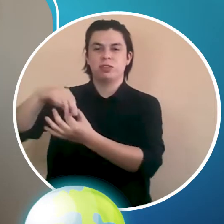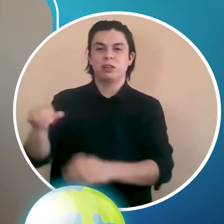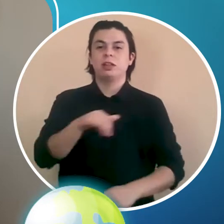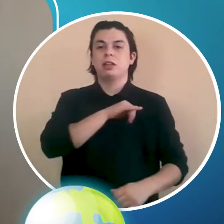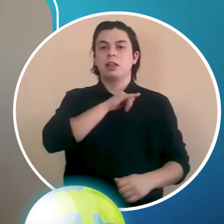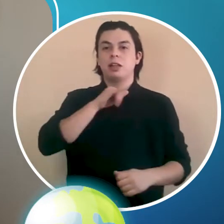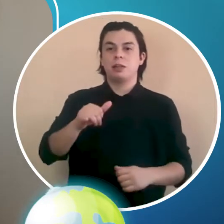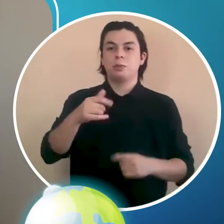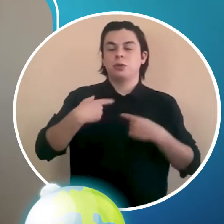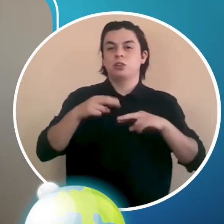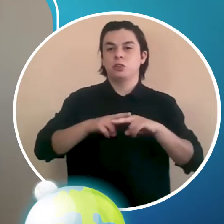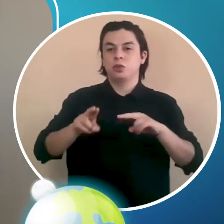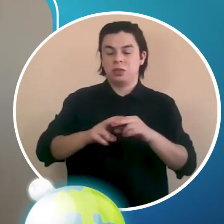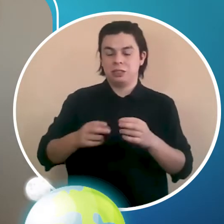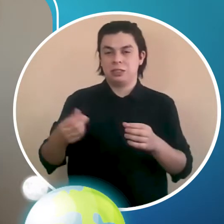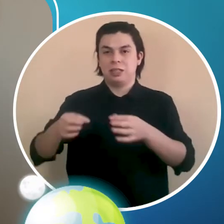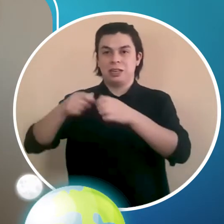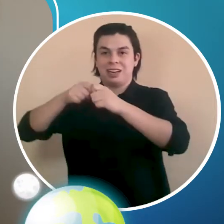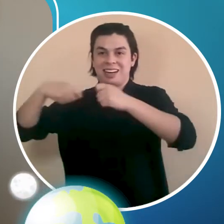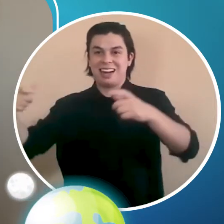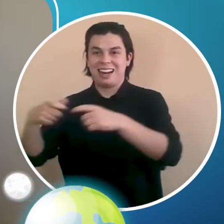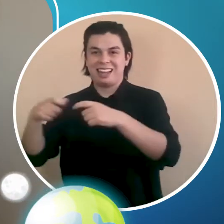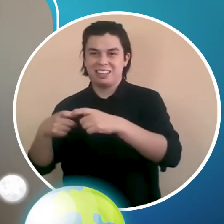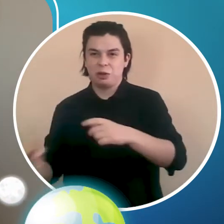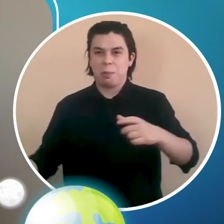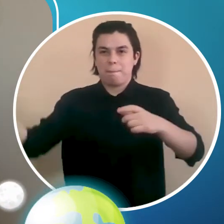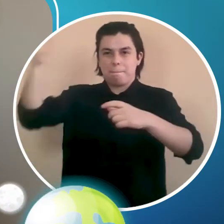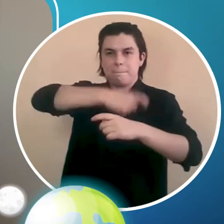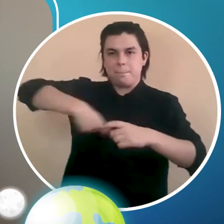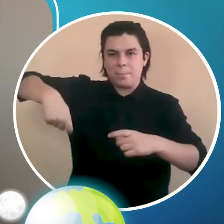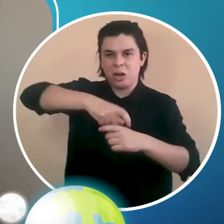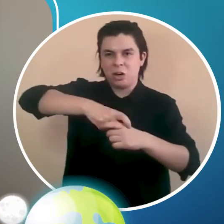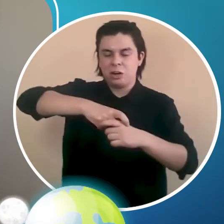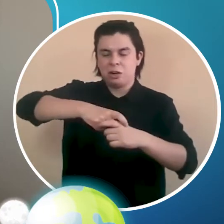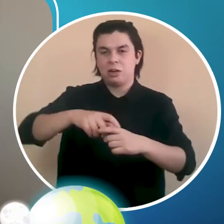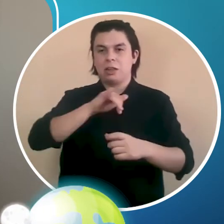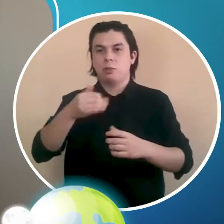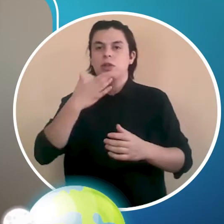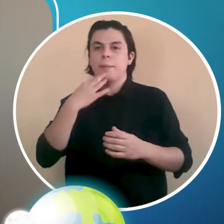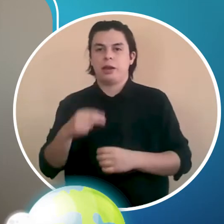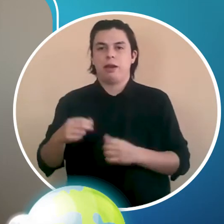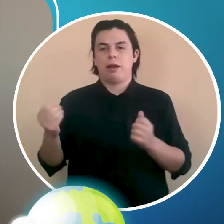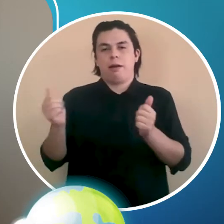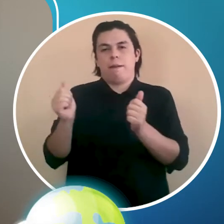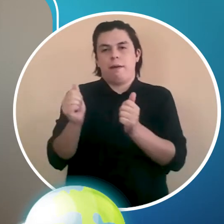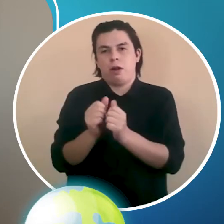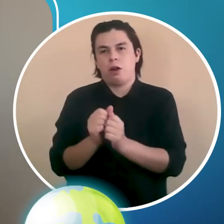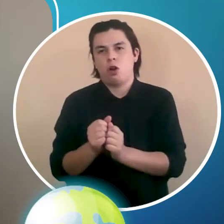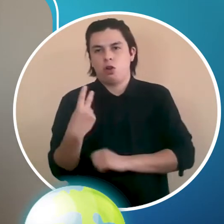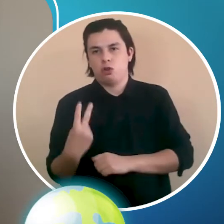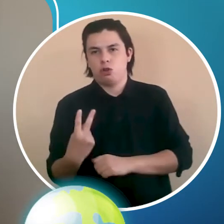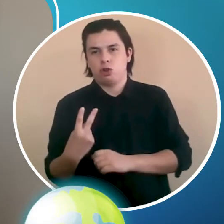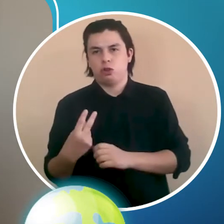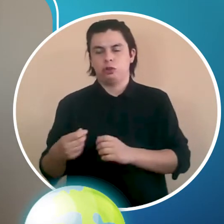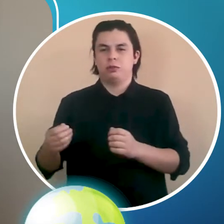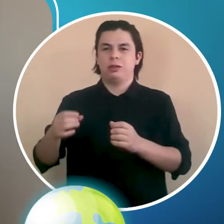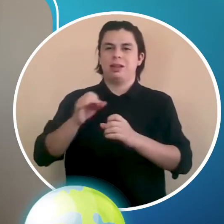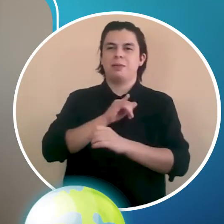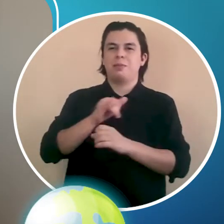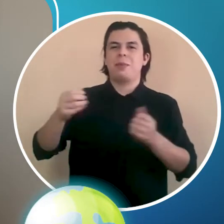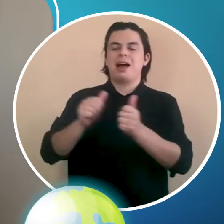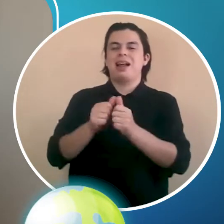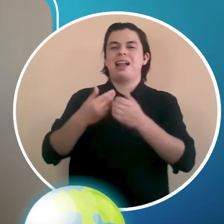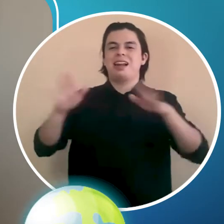elástico en nuestro vaso y insertaré dos más. Cosa de poder darle más